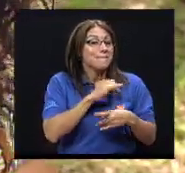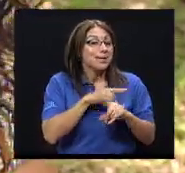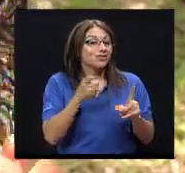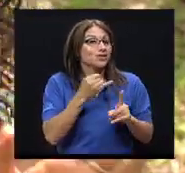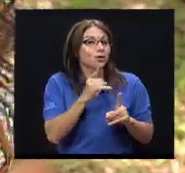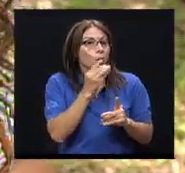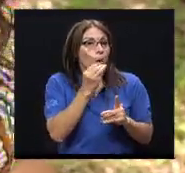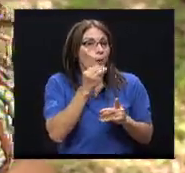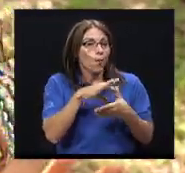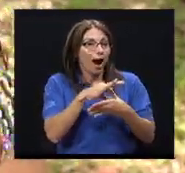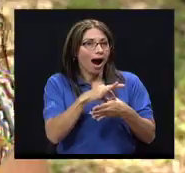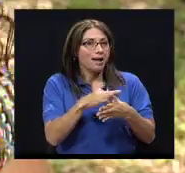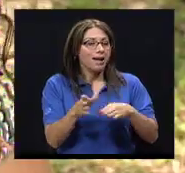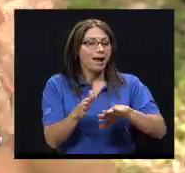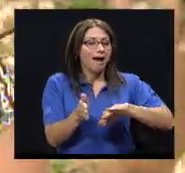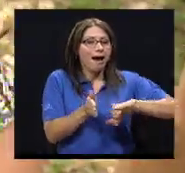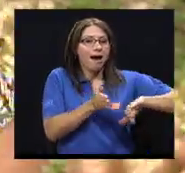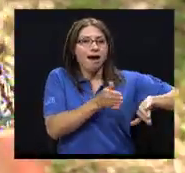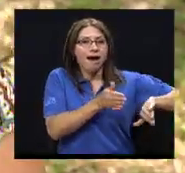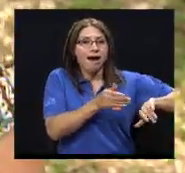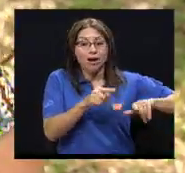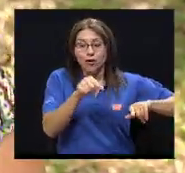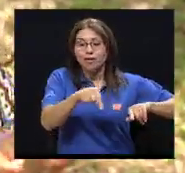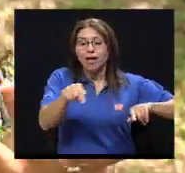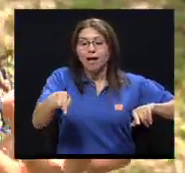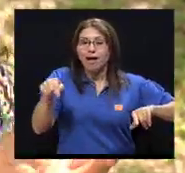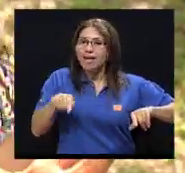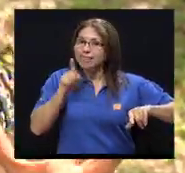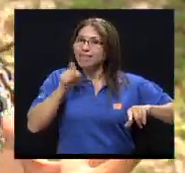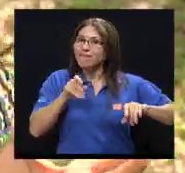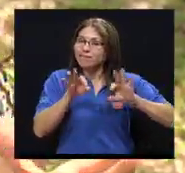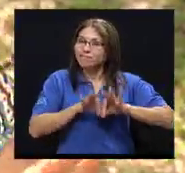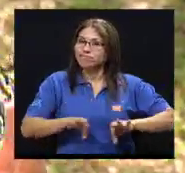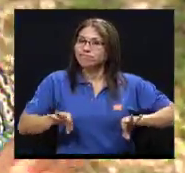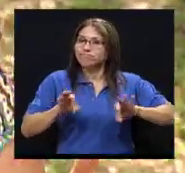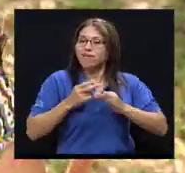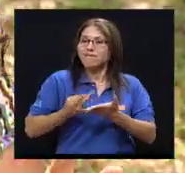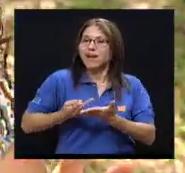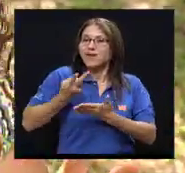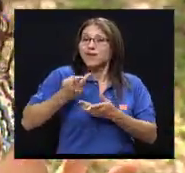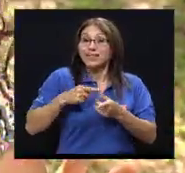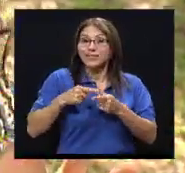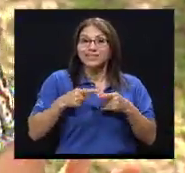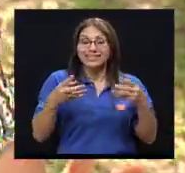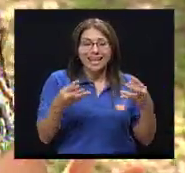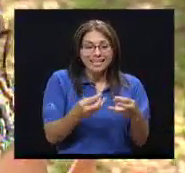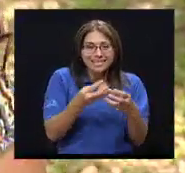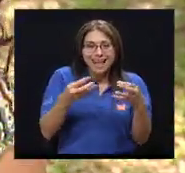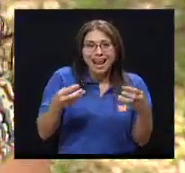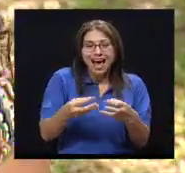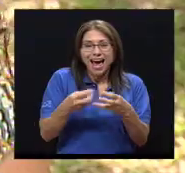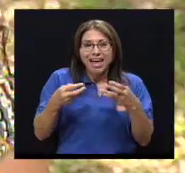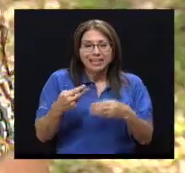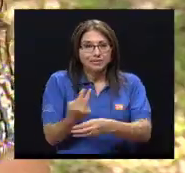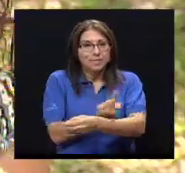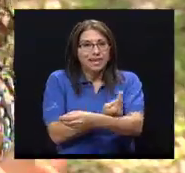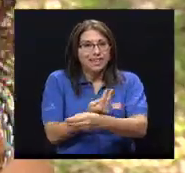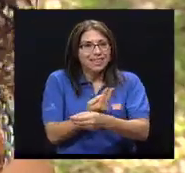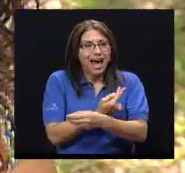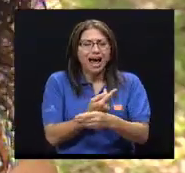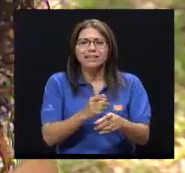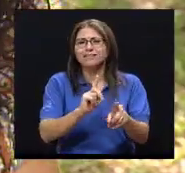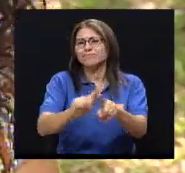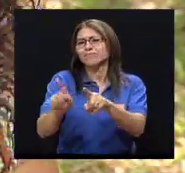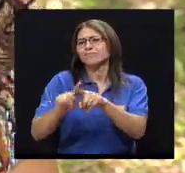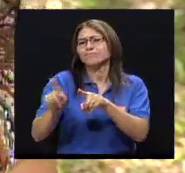resto. Entonces, exaltamos, la llevamos a otro nivel, las ensaladas, los vegetales que preparamos, la